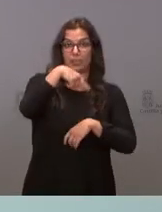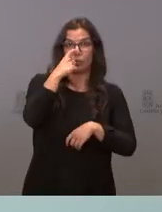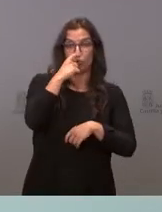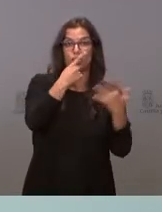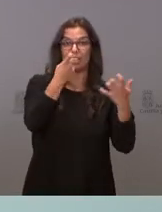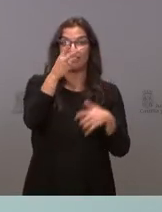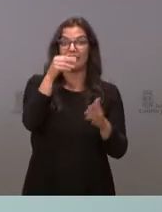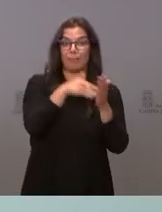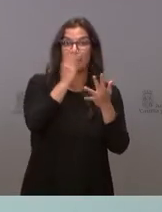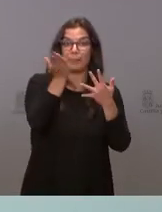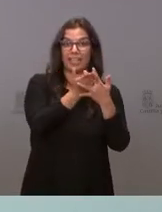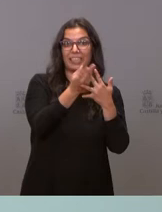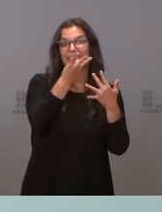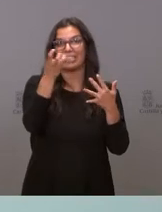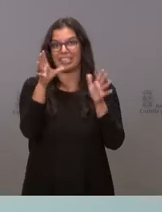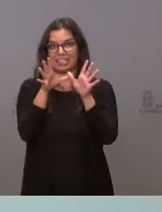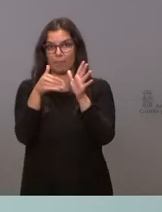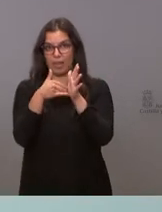310.000.